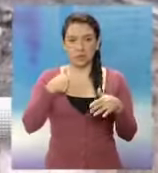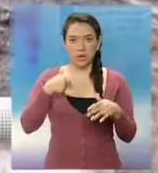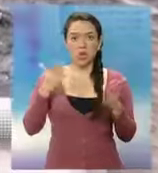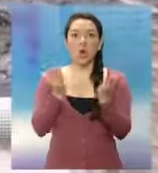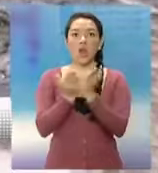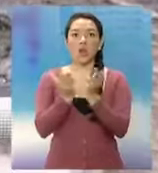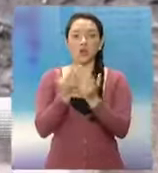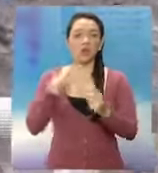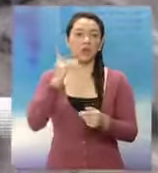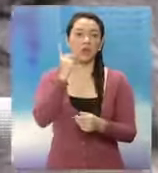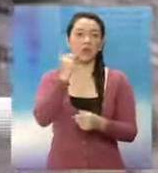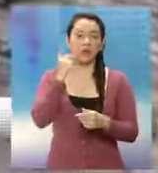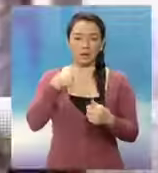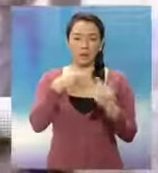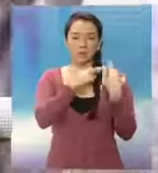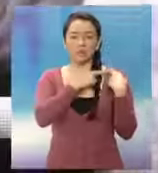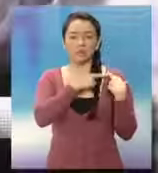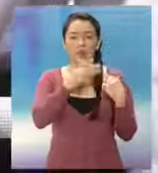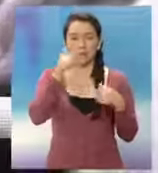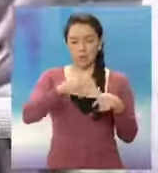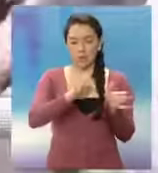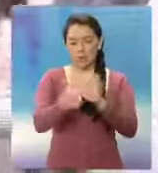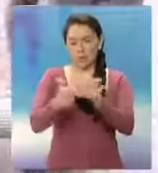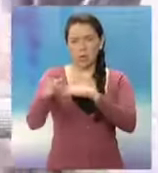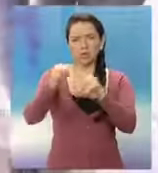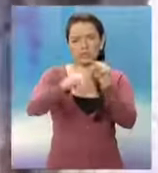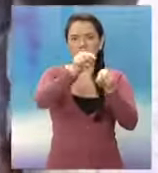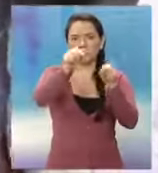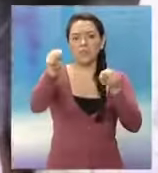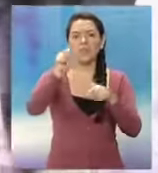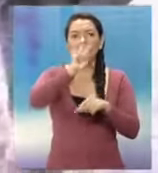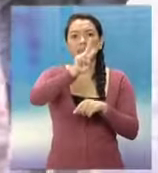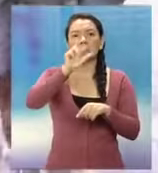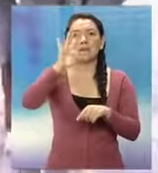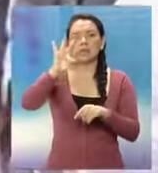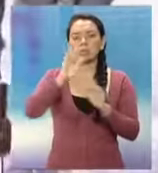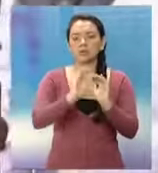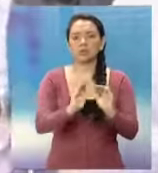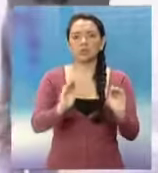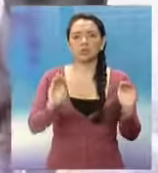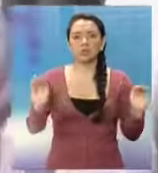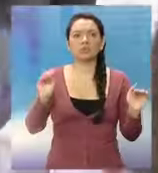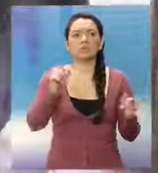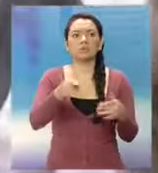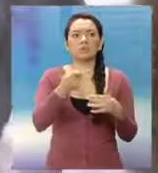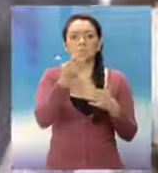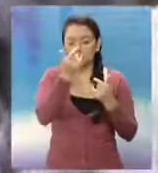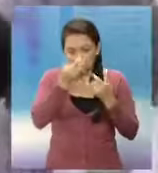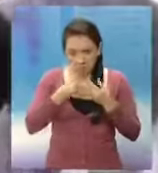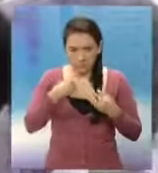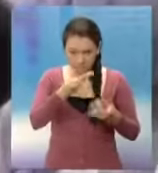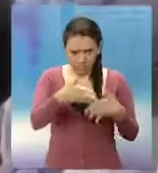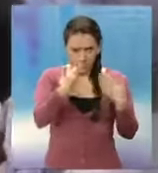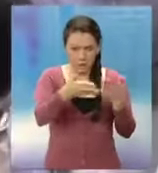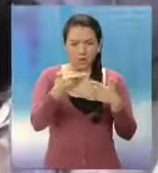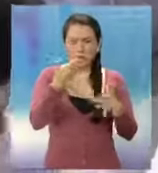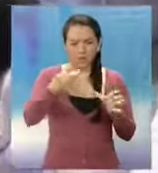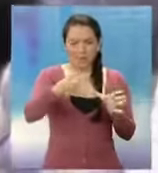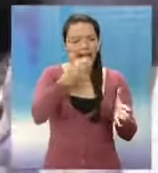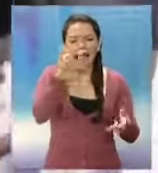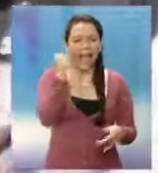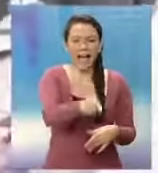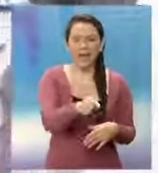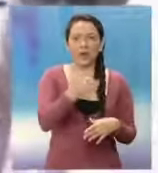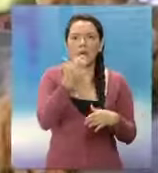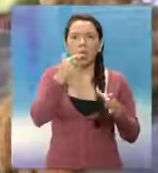niños esta semana, es la responsable de haber obligado a los alumnos del centro a ingerir almuerzos contaminados. Miembros del